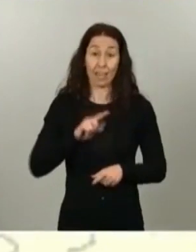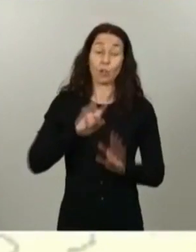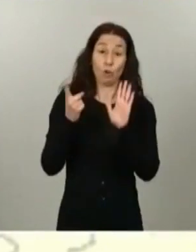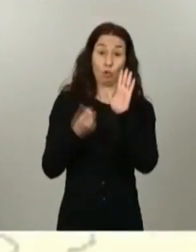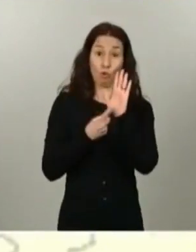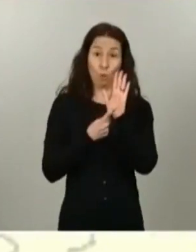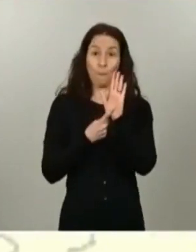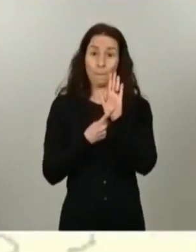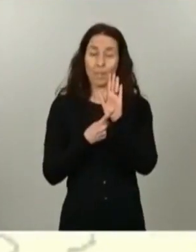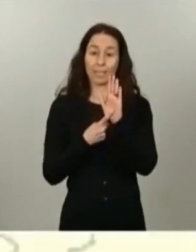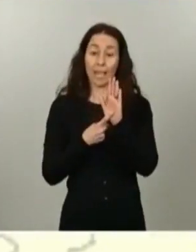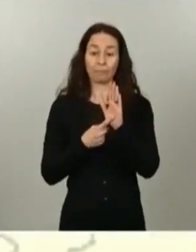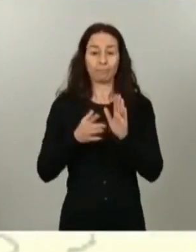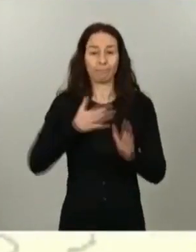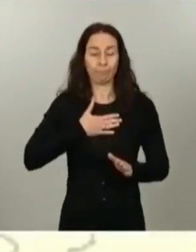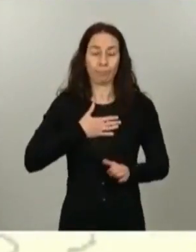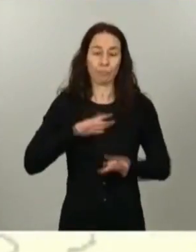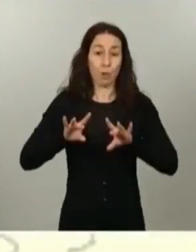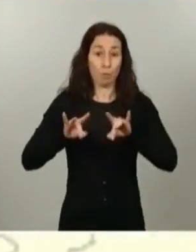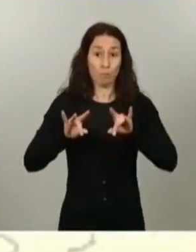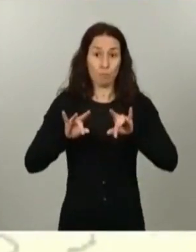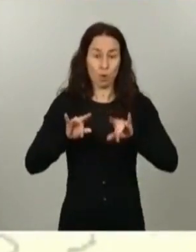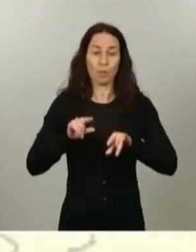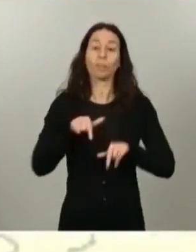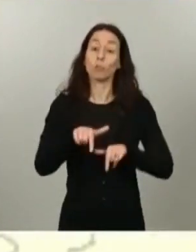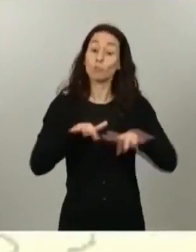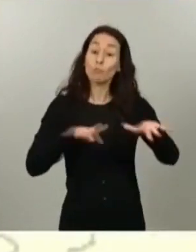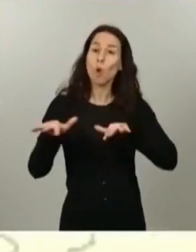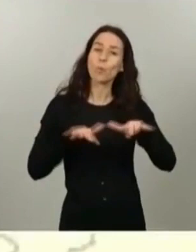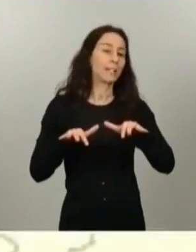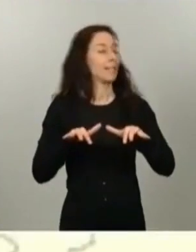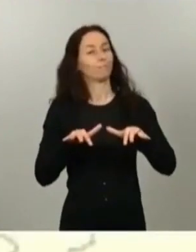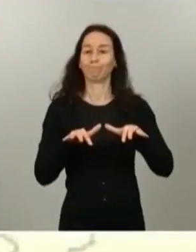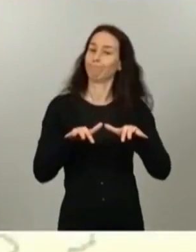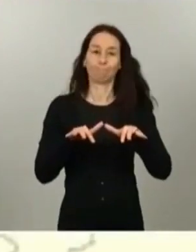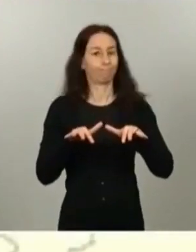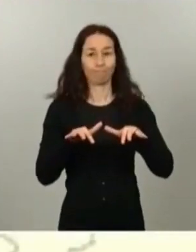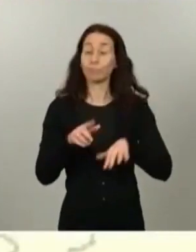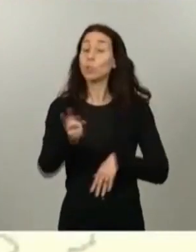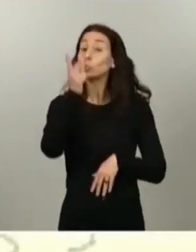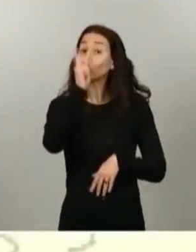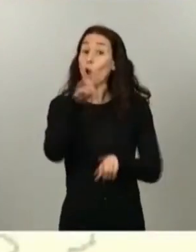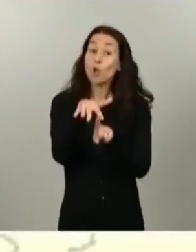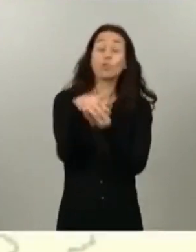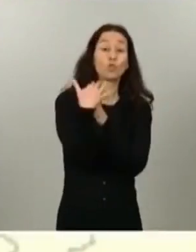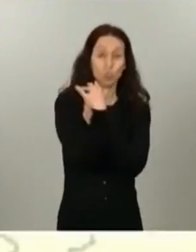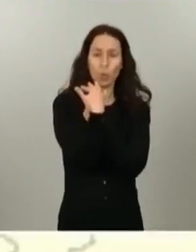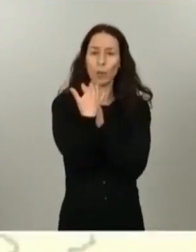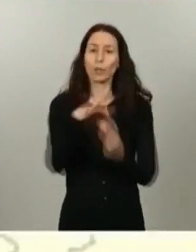siendo la provincia y por lo tanto la movilidad entre ellas, salvo para las situaciones que ya están previstas, no se modifica.